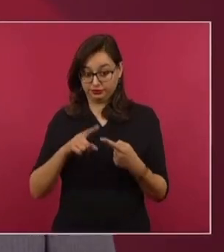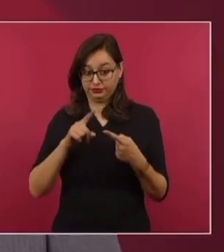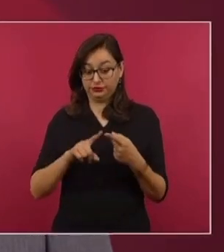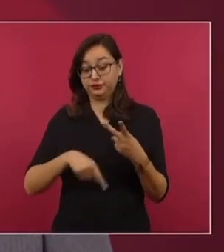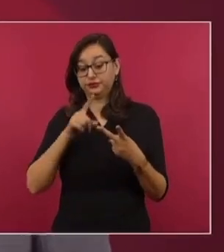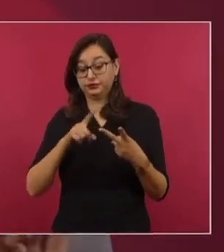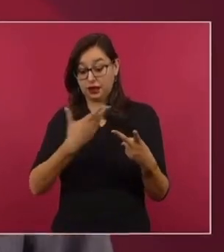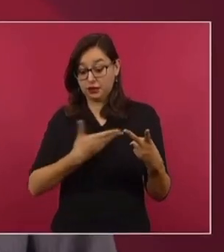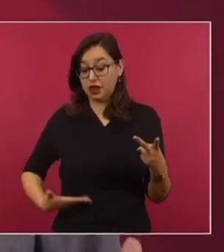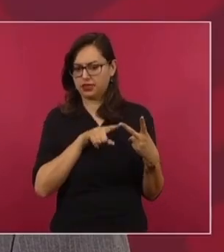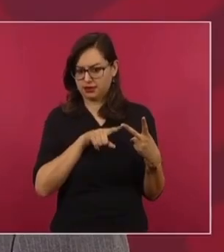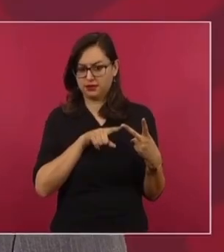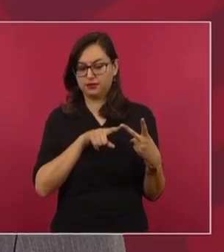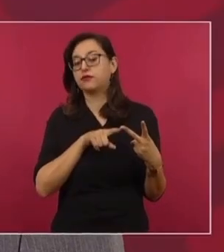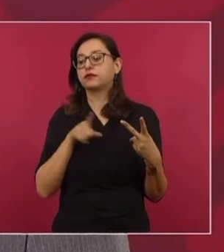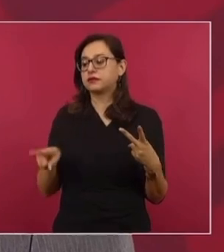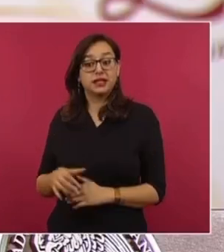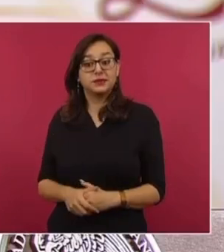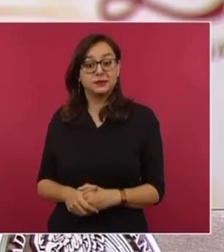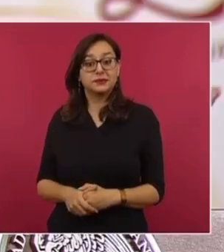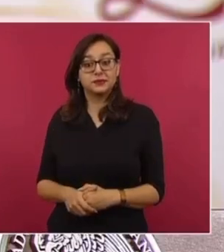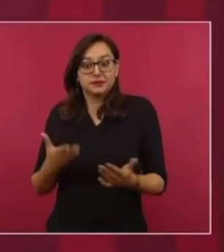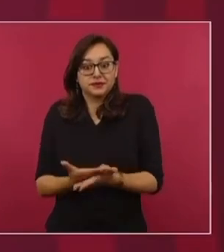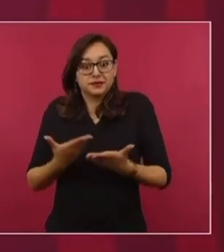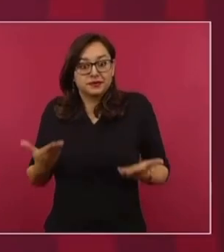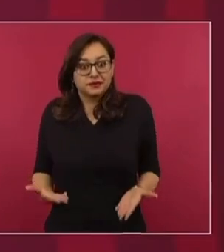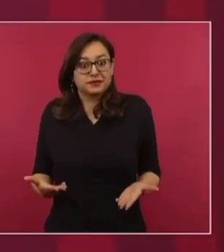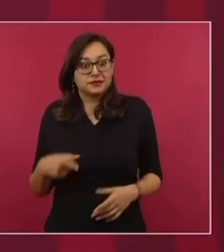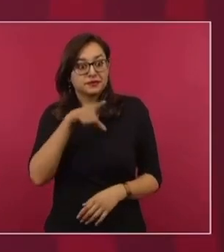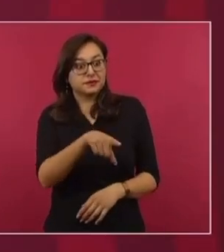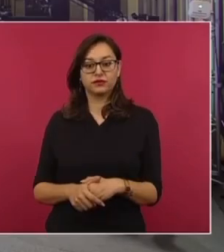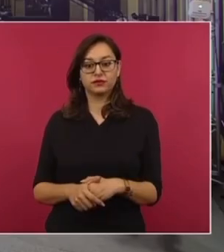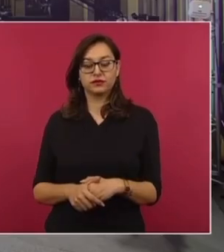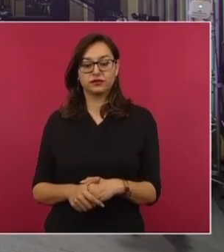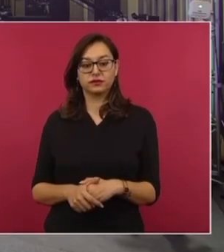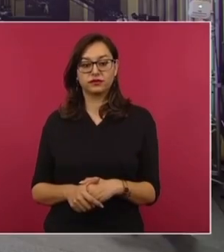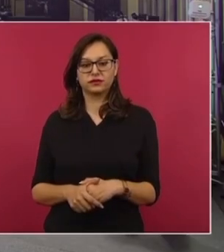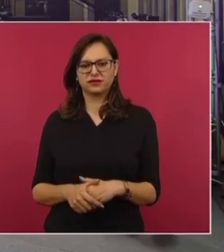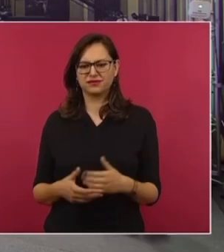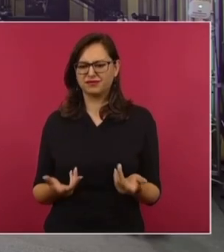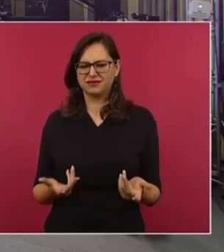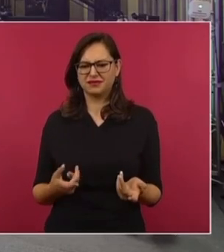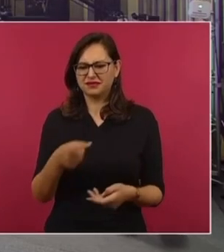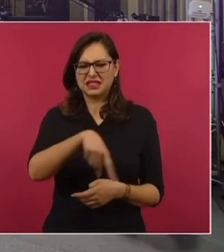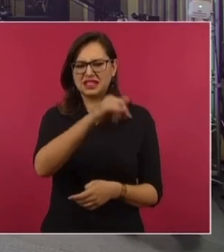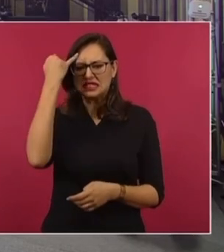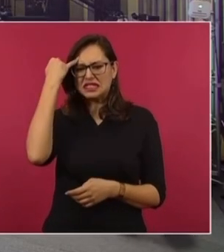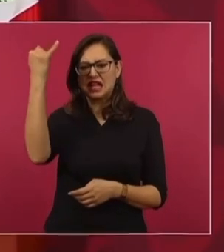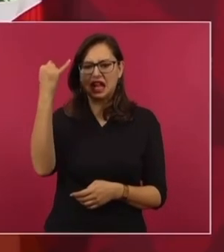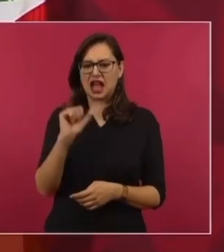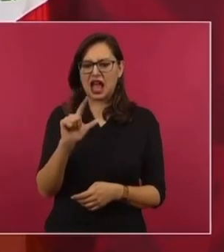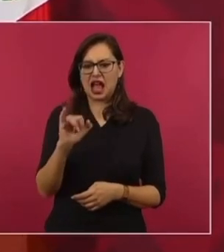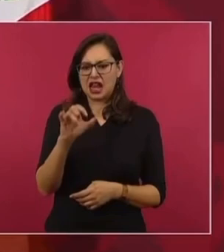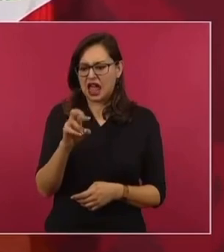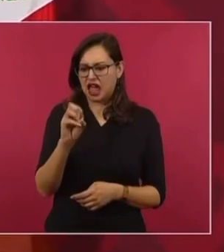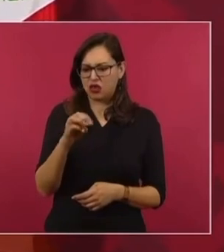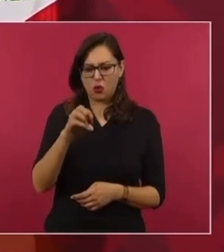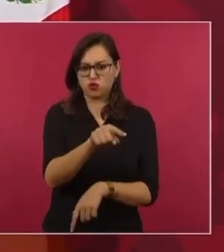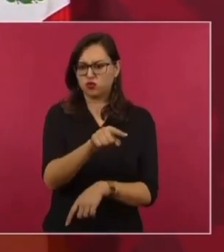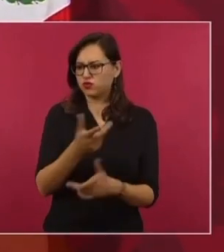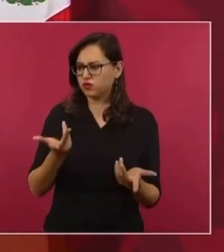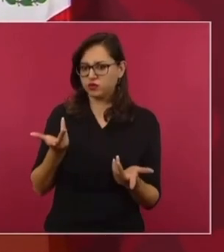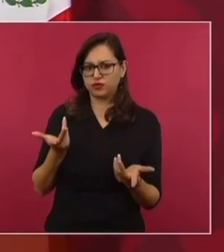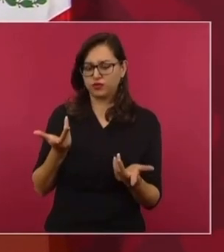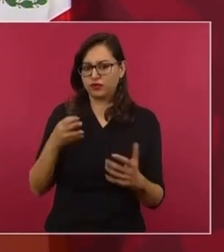López Mateos nacionaliza la industria eléctrica. Ahora, ¿qué tiene que ver Alejandro Moreno con este pensamiento? Sí,